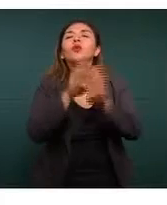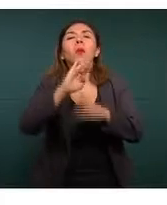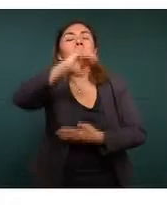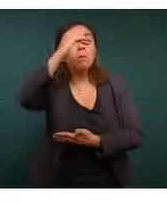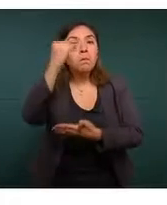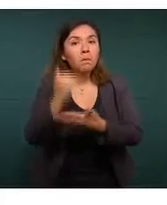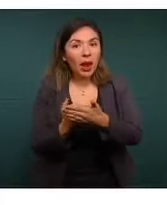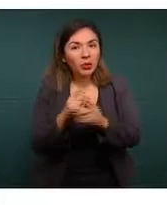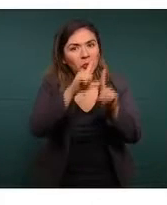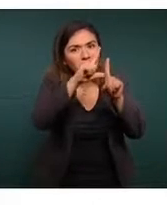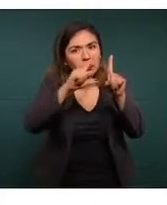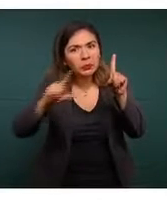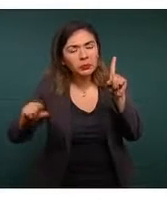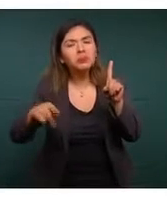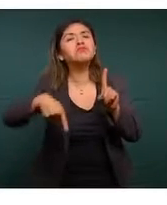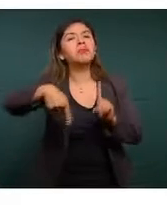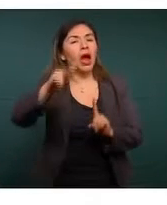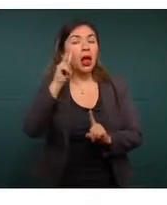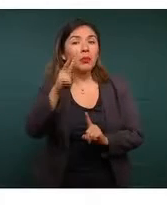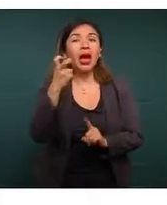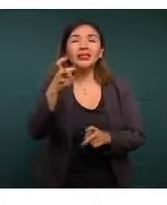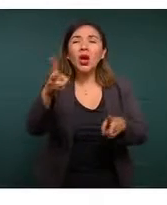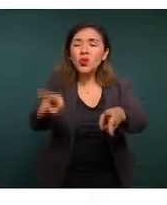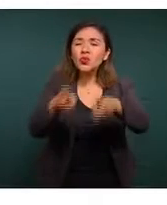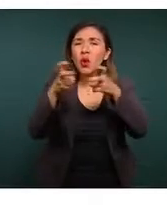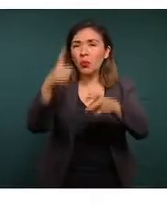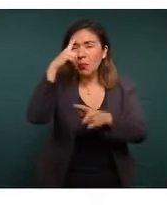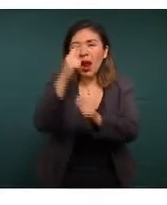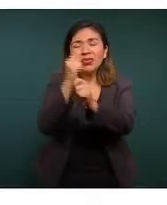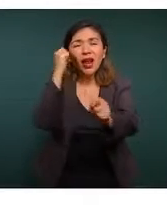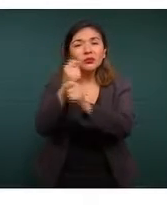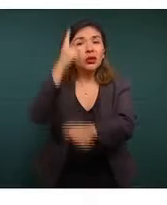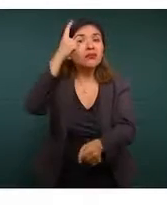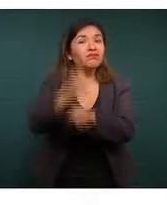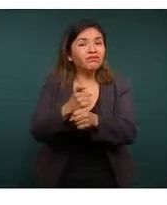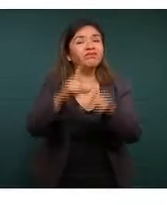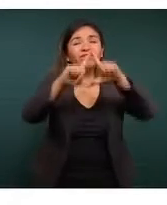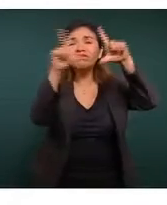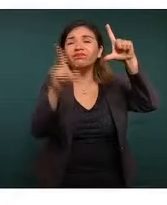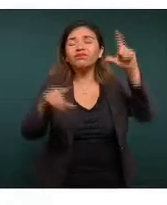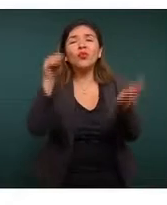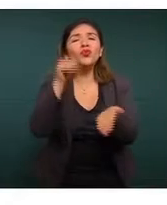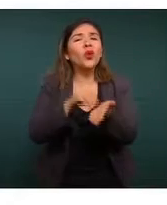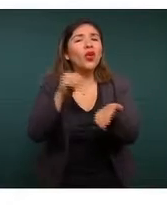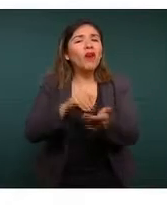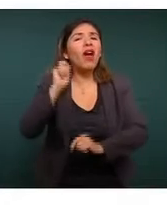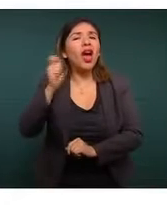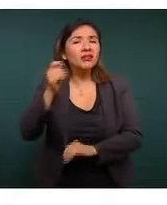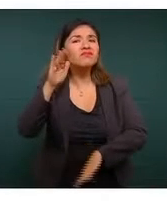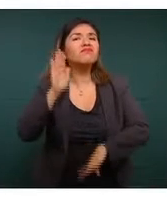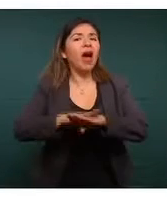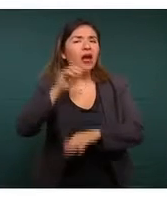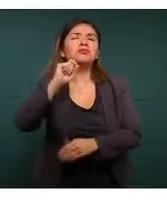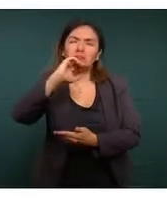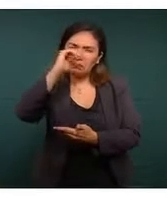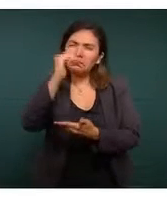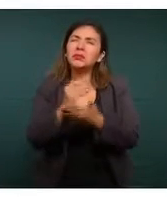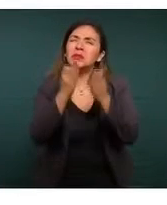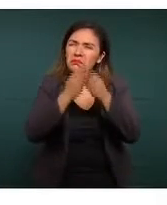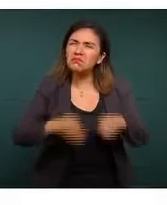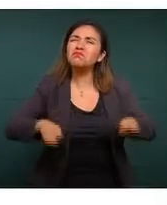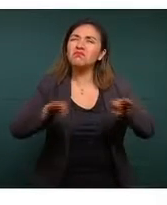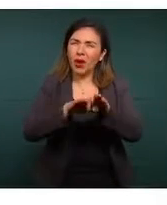aunque pudiéramos establecer que este robo de transporte es el primer lugar a nivel nacional, de todos modos tiene una reducción